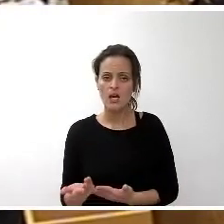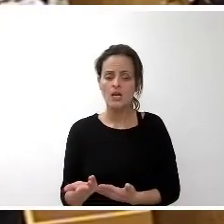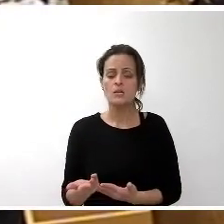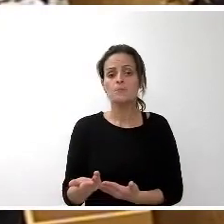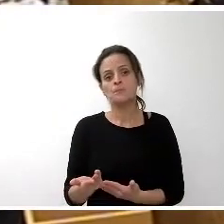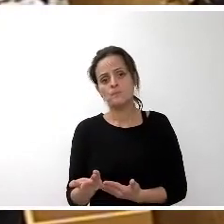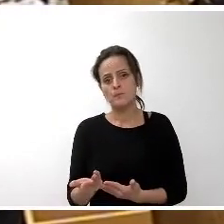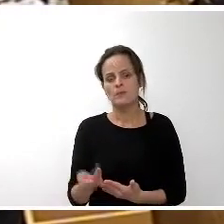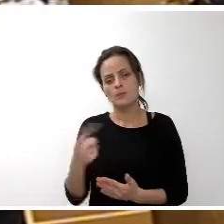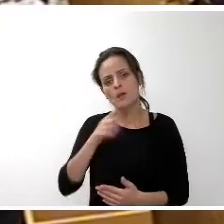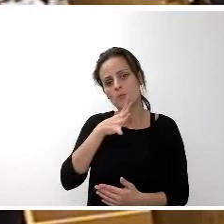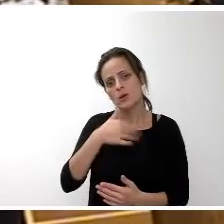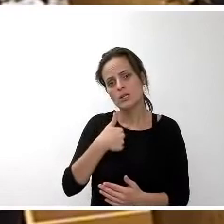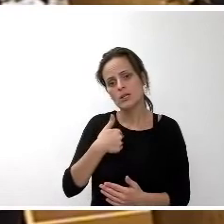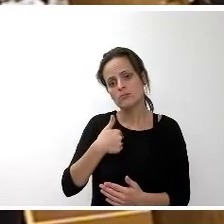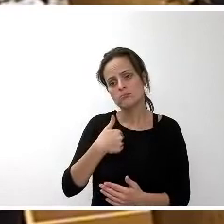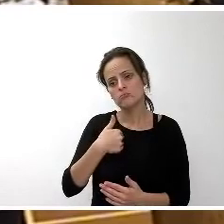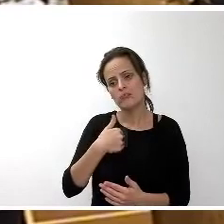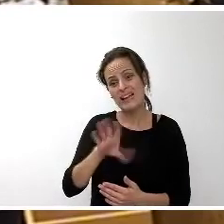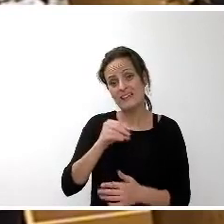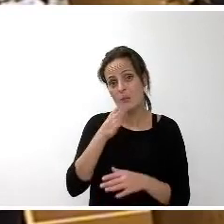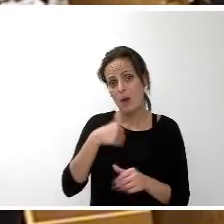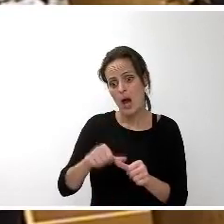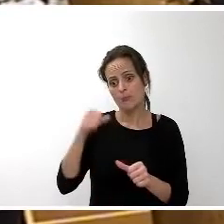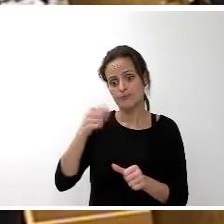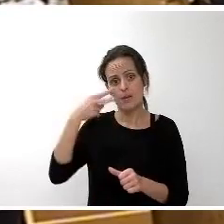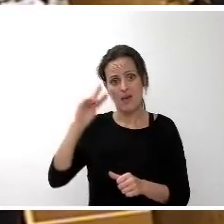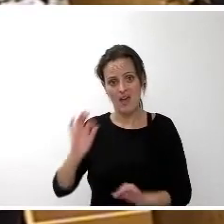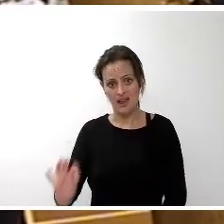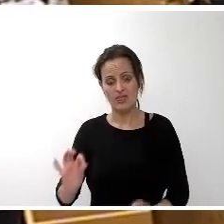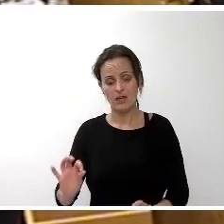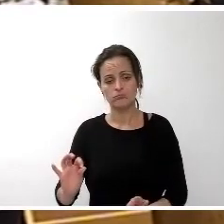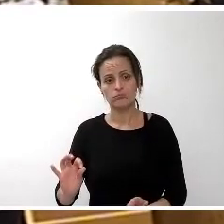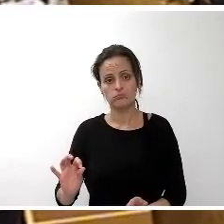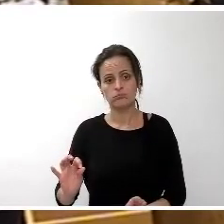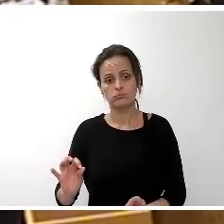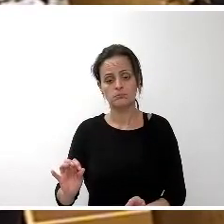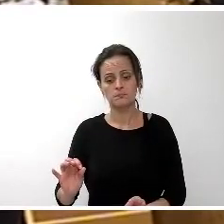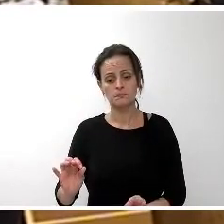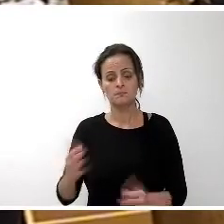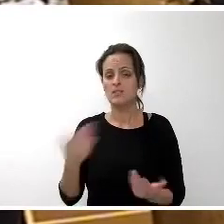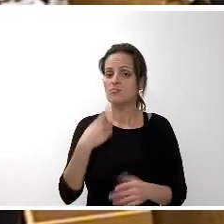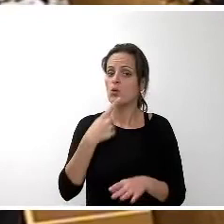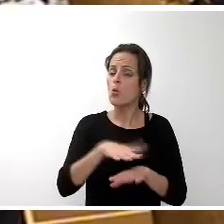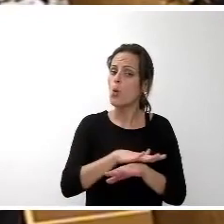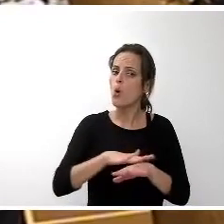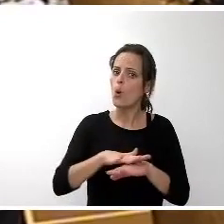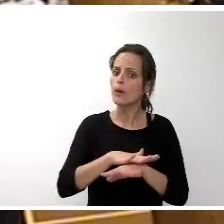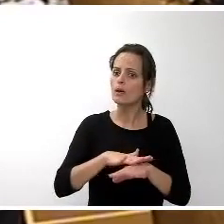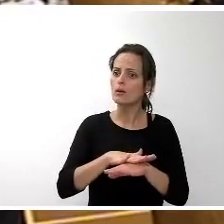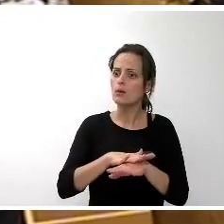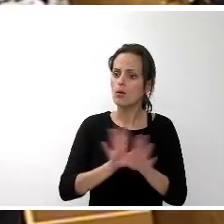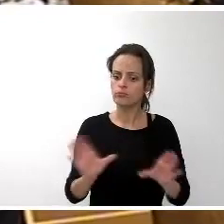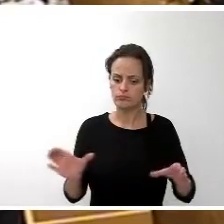entendemos y la experiencia que he tenido en otras ocasiones desde la oposición es que el gobierno está conformado